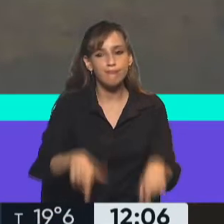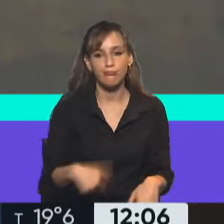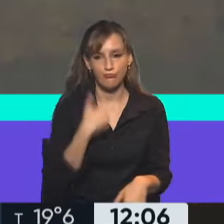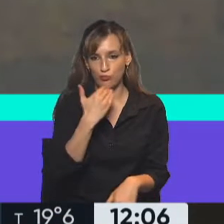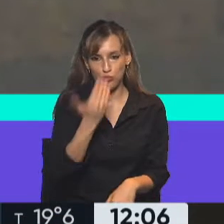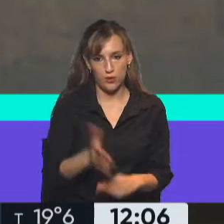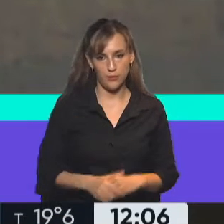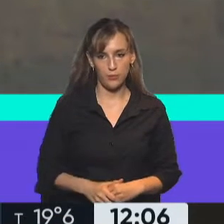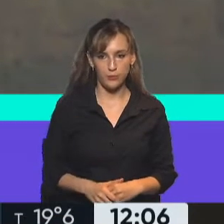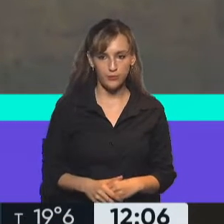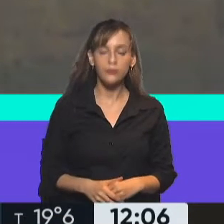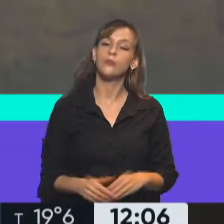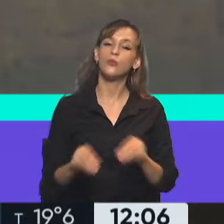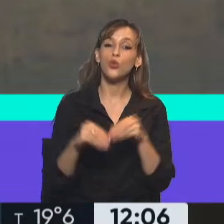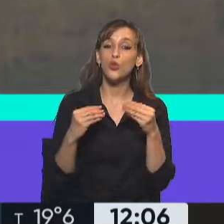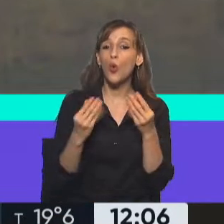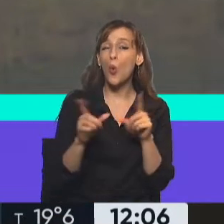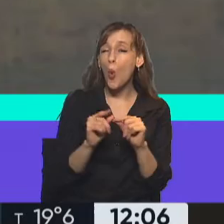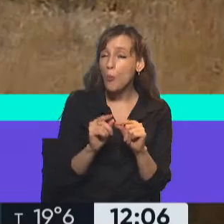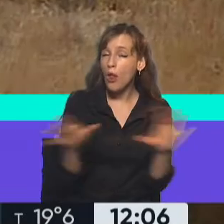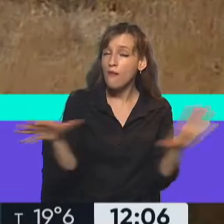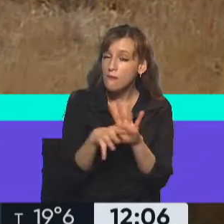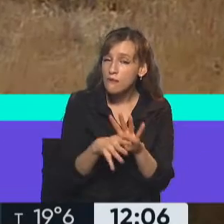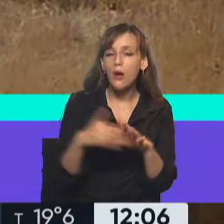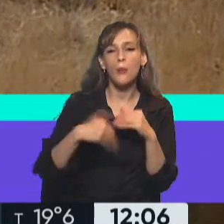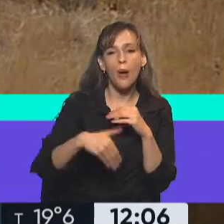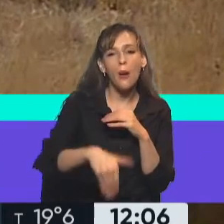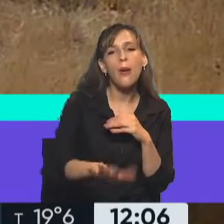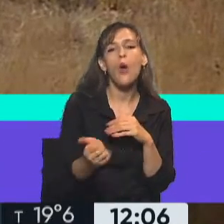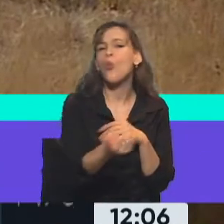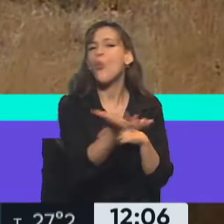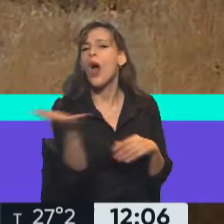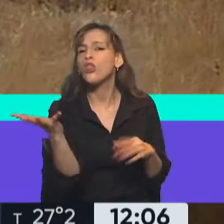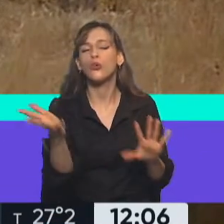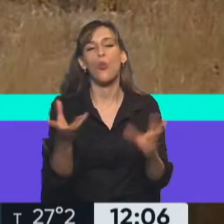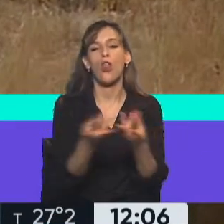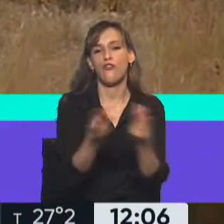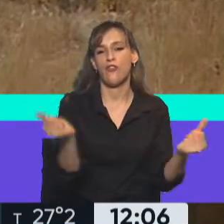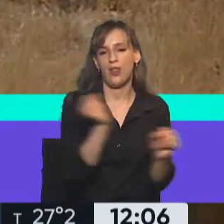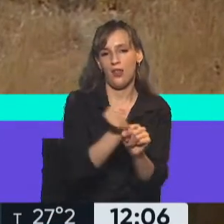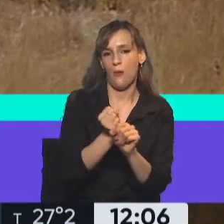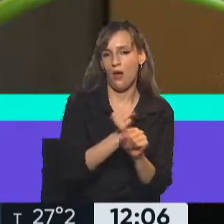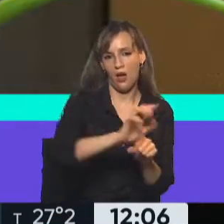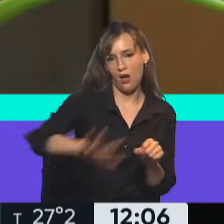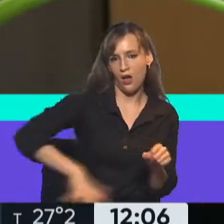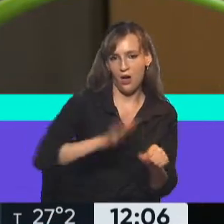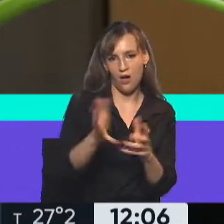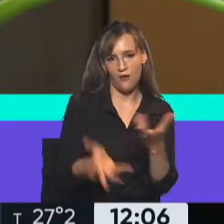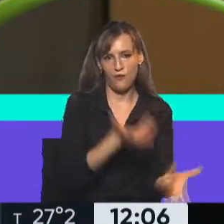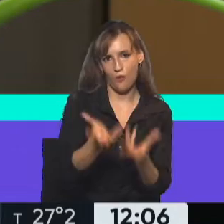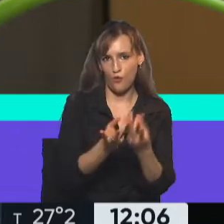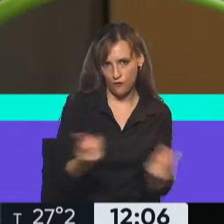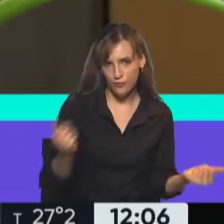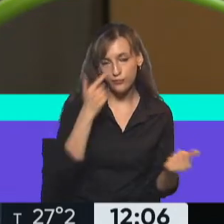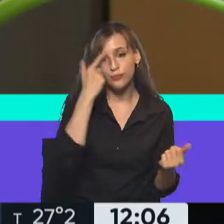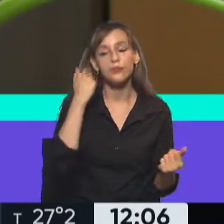natural. Las cifras exactas podrán conocerse una vez que finalicen los trabajos en la zona. Estamos también haciendo ahora